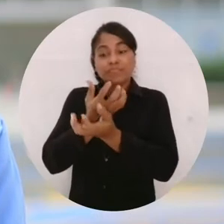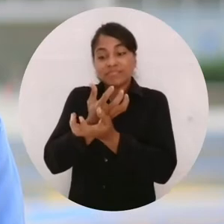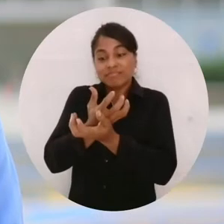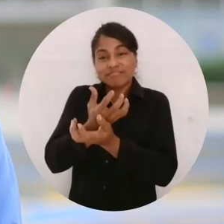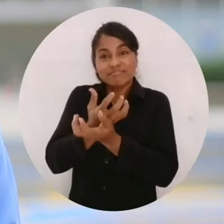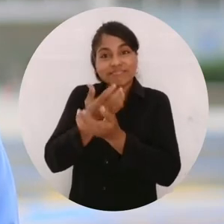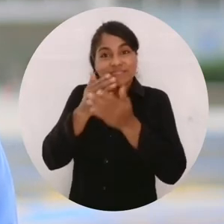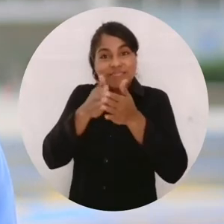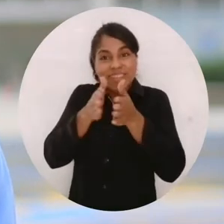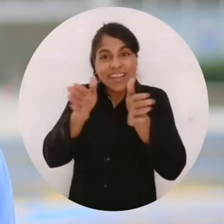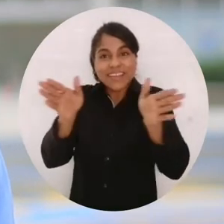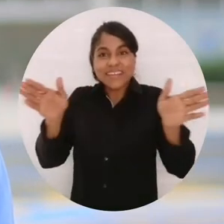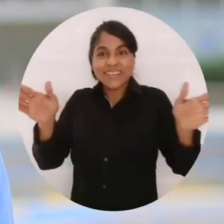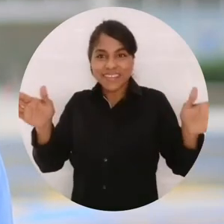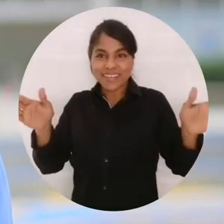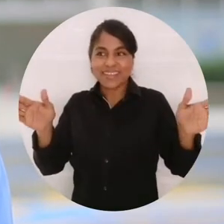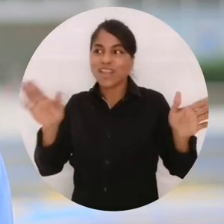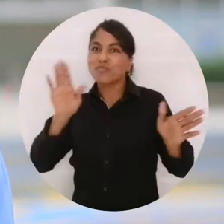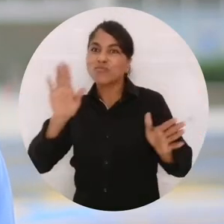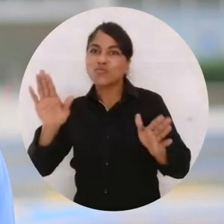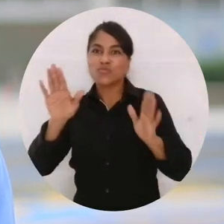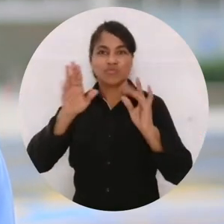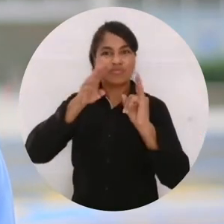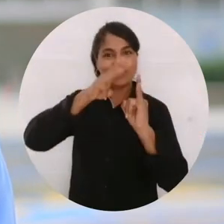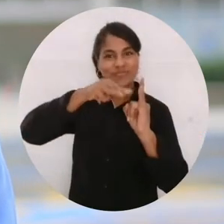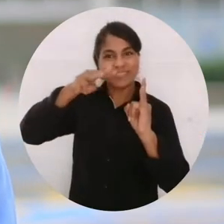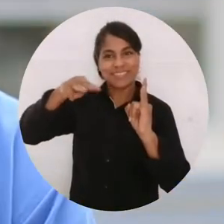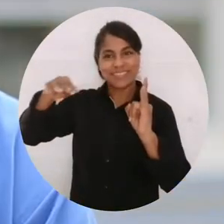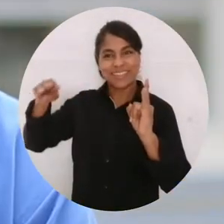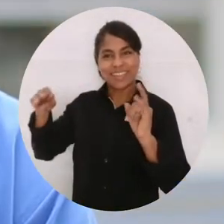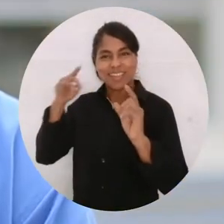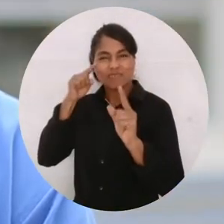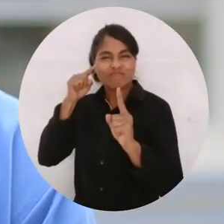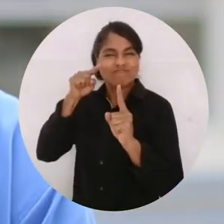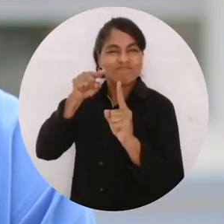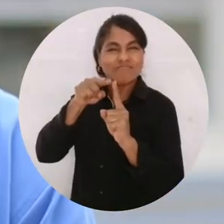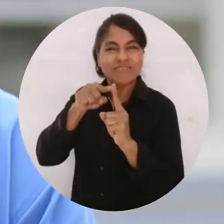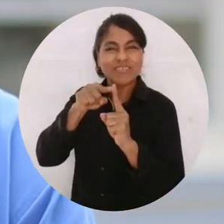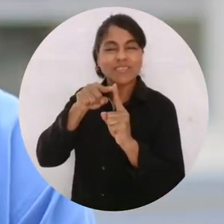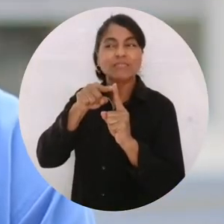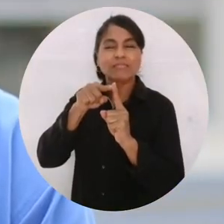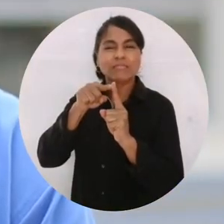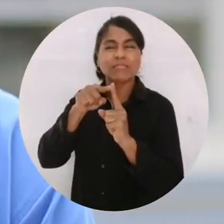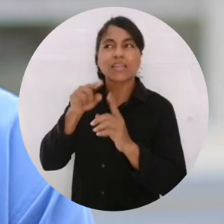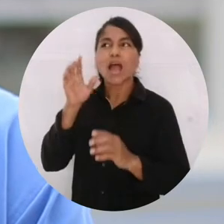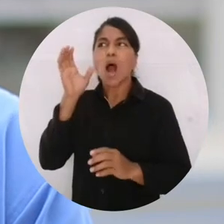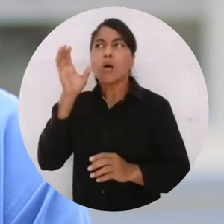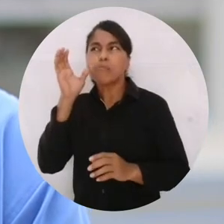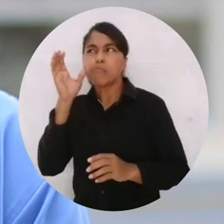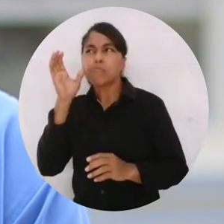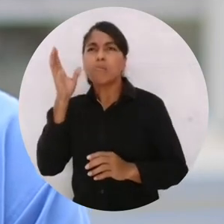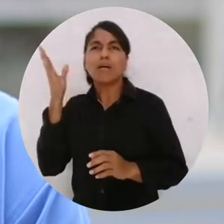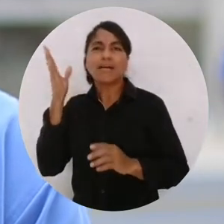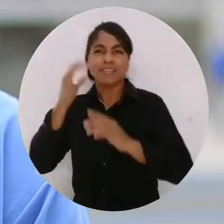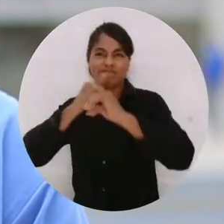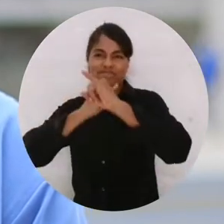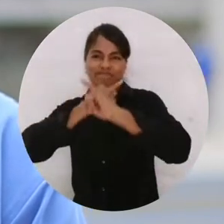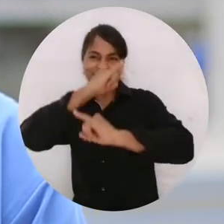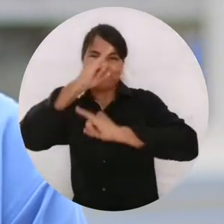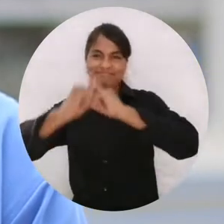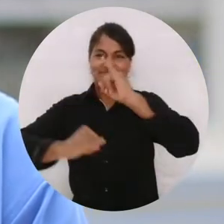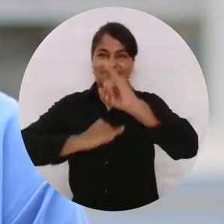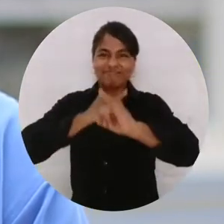Ciencia Abierta es un propósito de la Universidad de Magdalena que no puede quedar por fuera de lo que son las